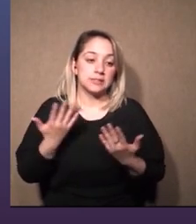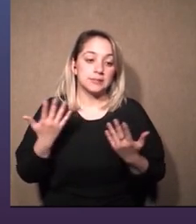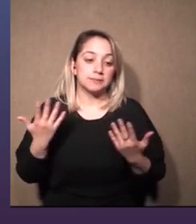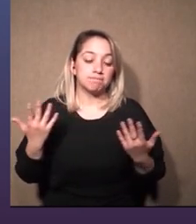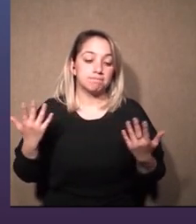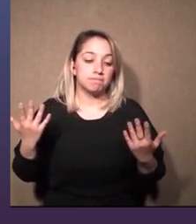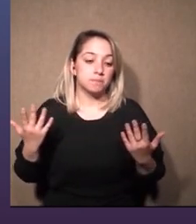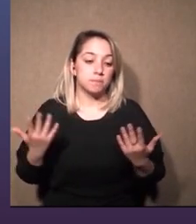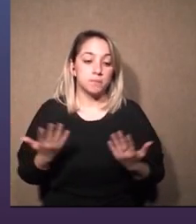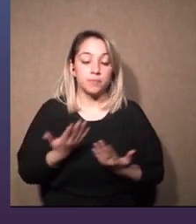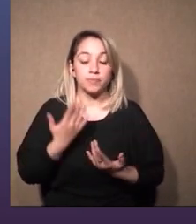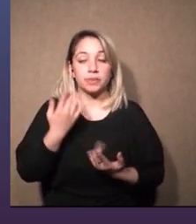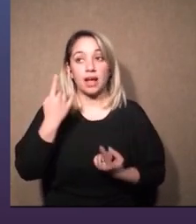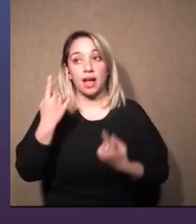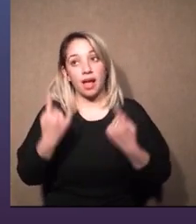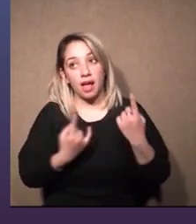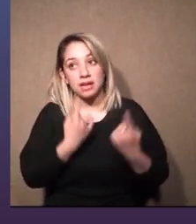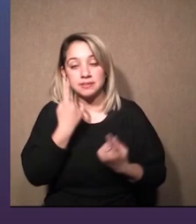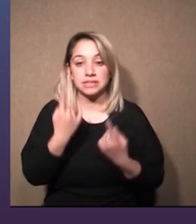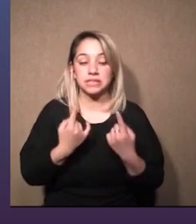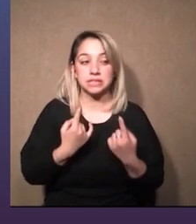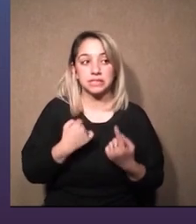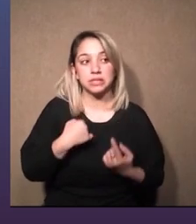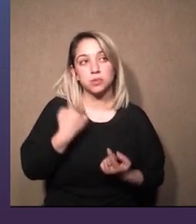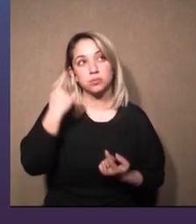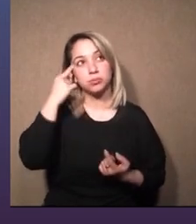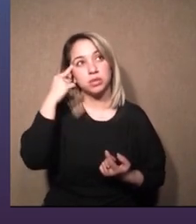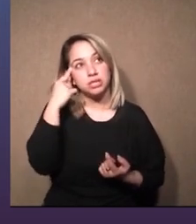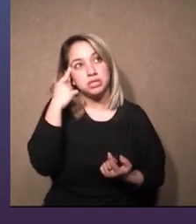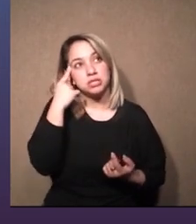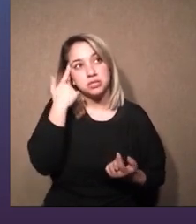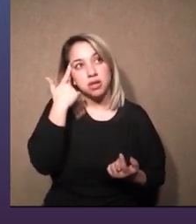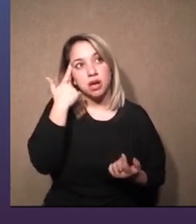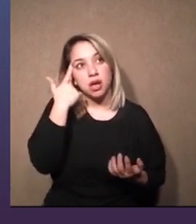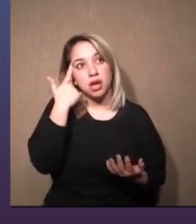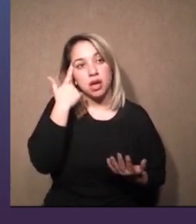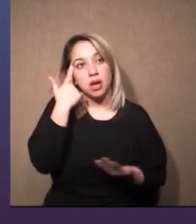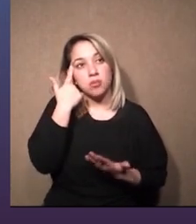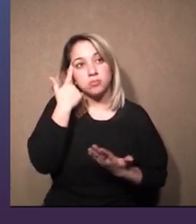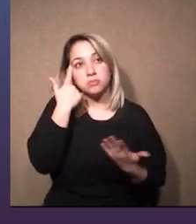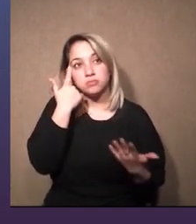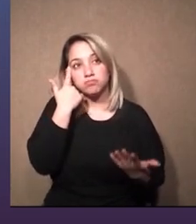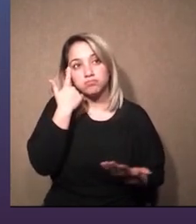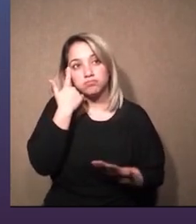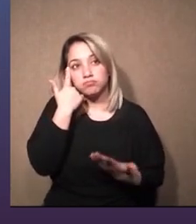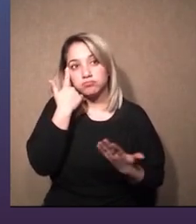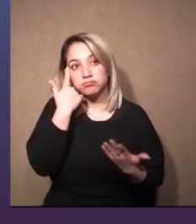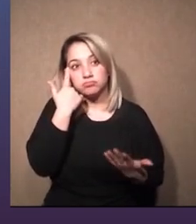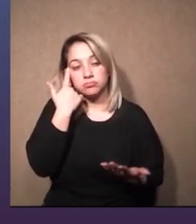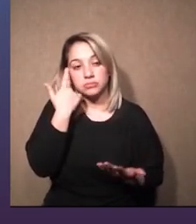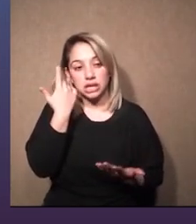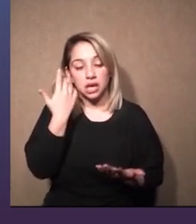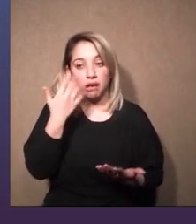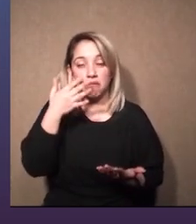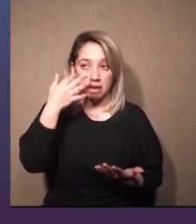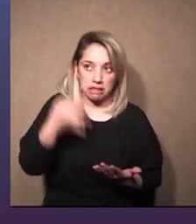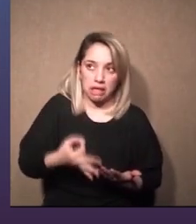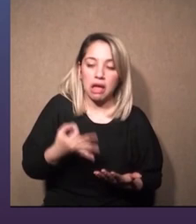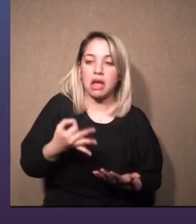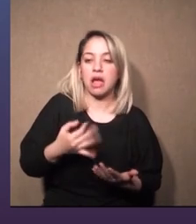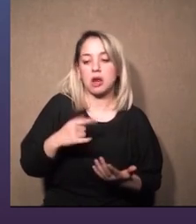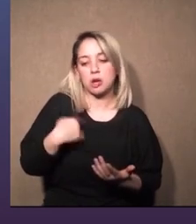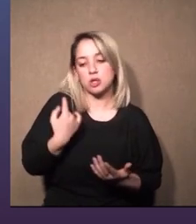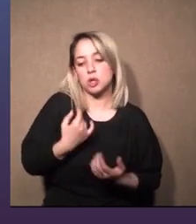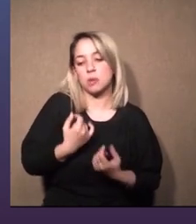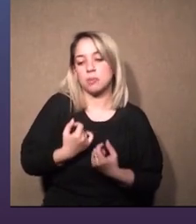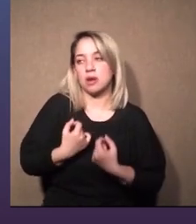a veces uno piensa que este que es verdad